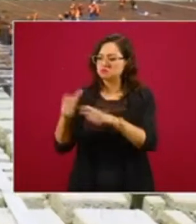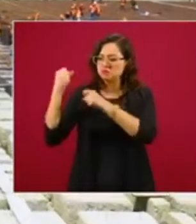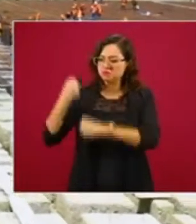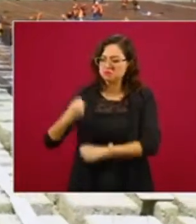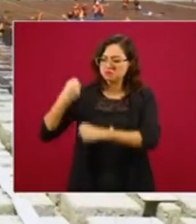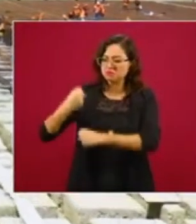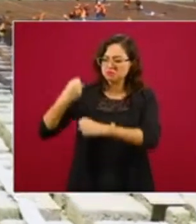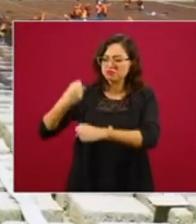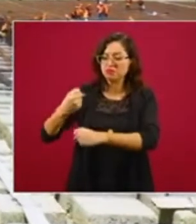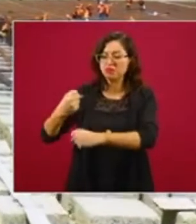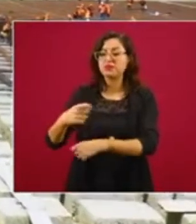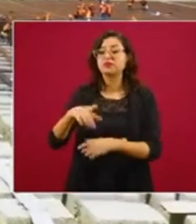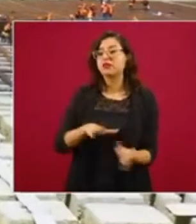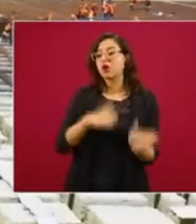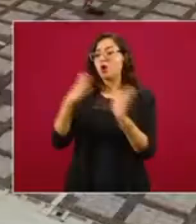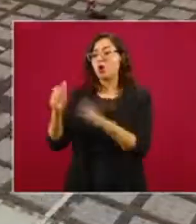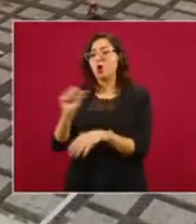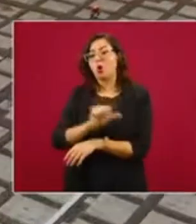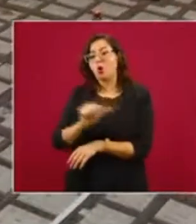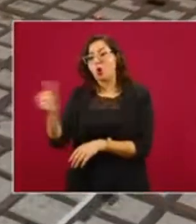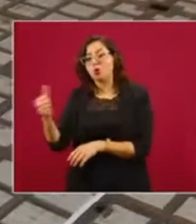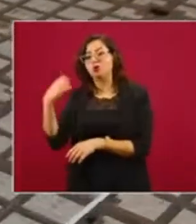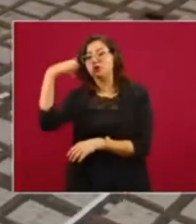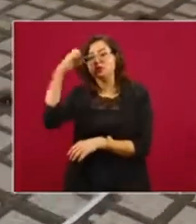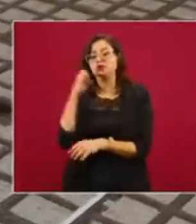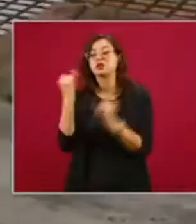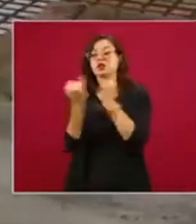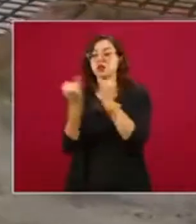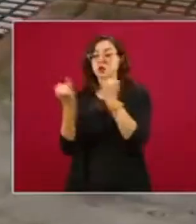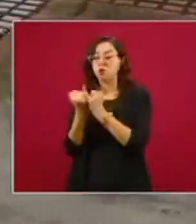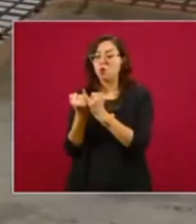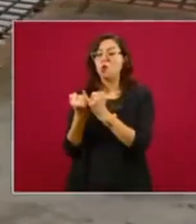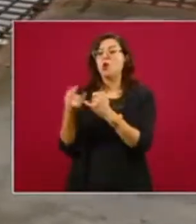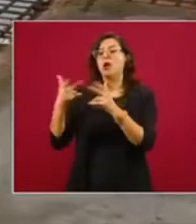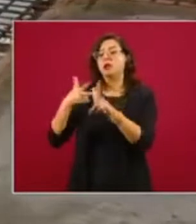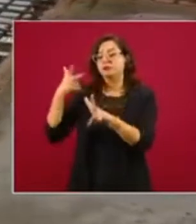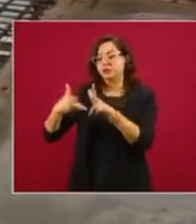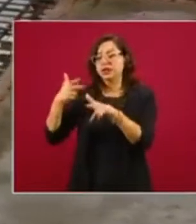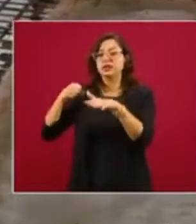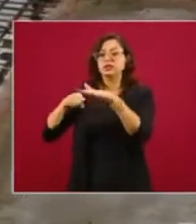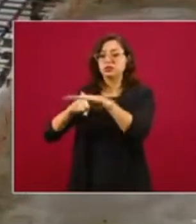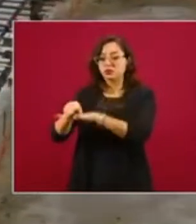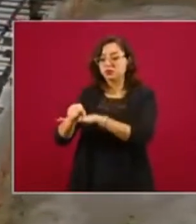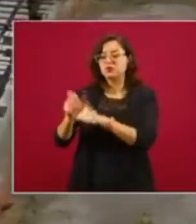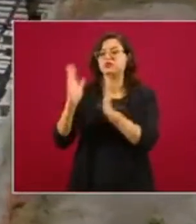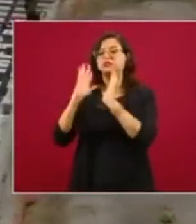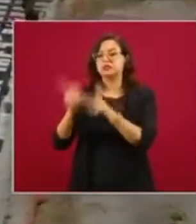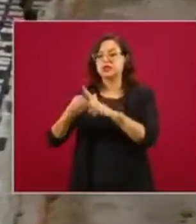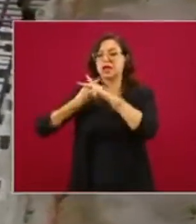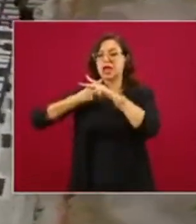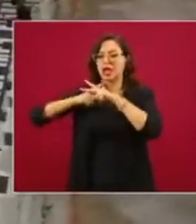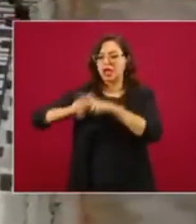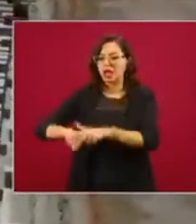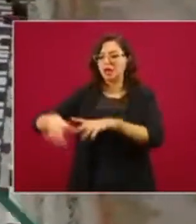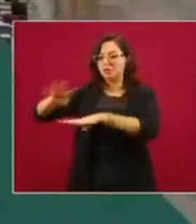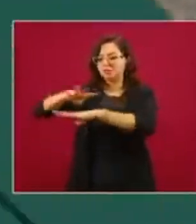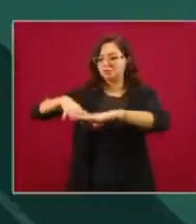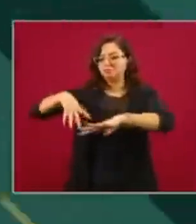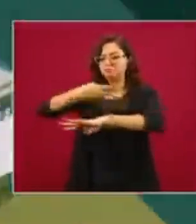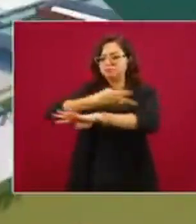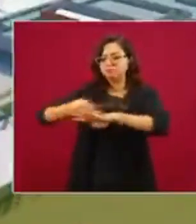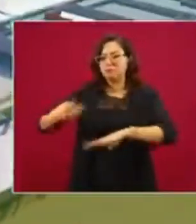que en el estacionamiento de usuarios y estación del tren suburbano se realiza el armado de dados centrales y de parrilla de losa de